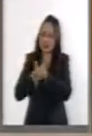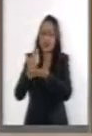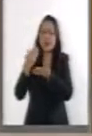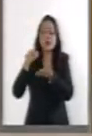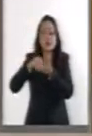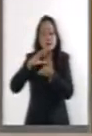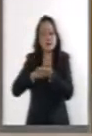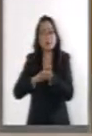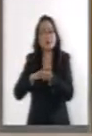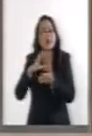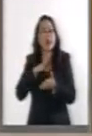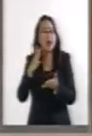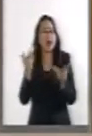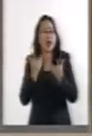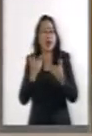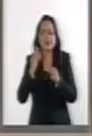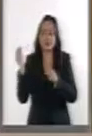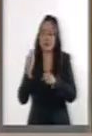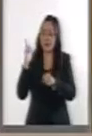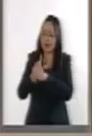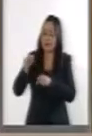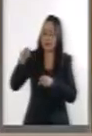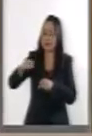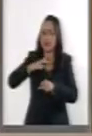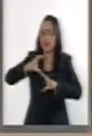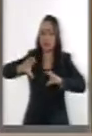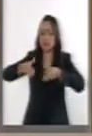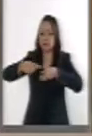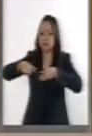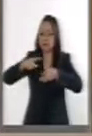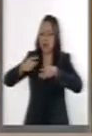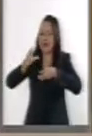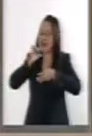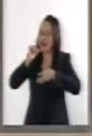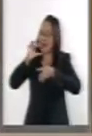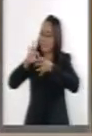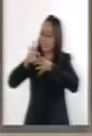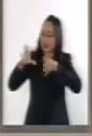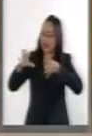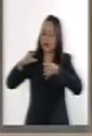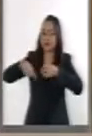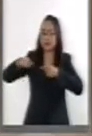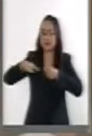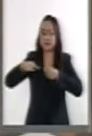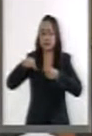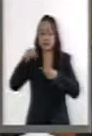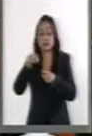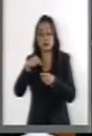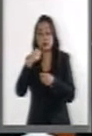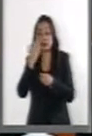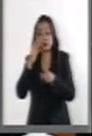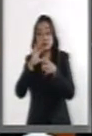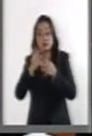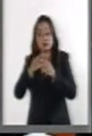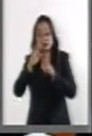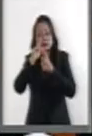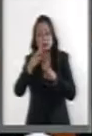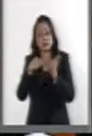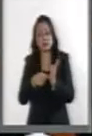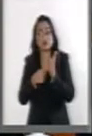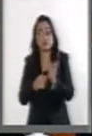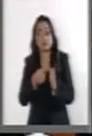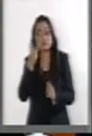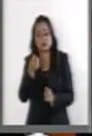está creando en el ámbito federal un organismo descentralizado y quiero detenerme con mucho respeto en este punto